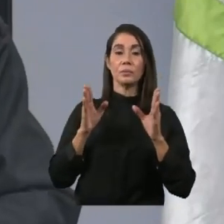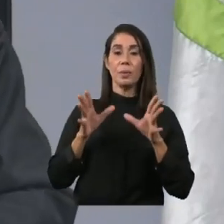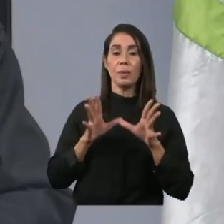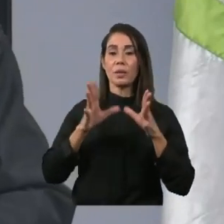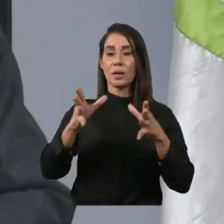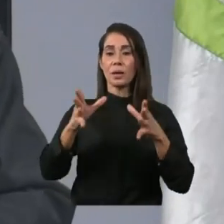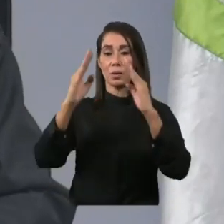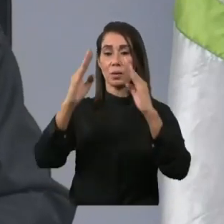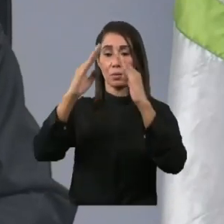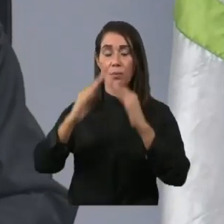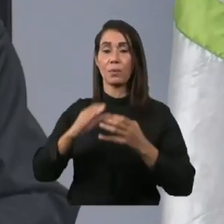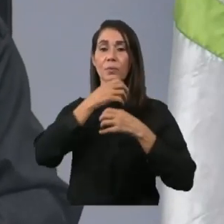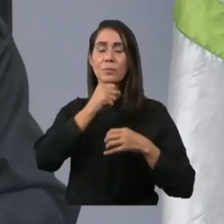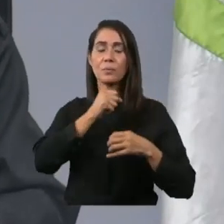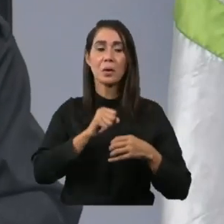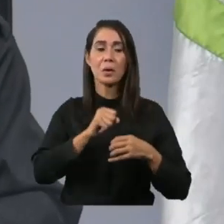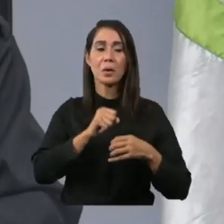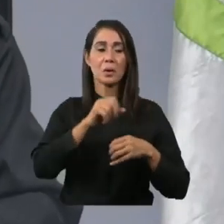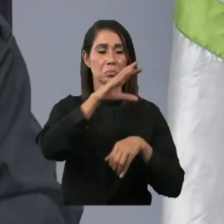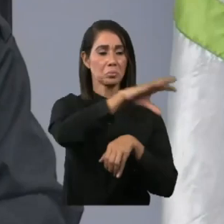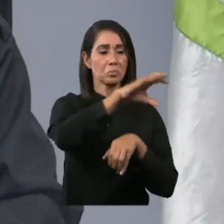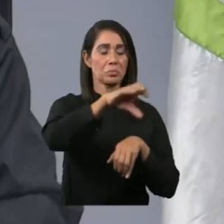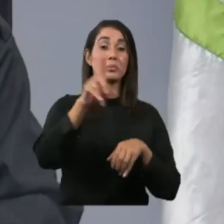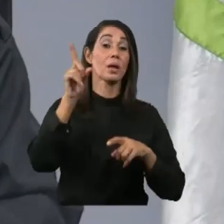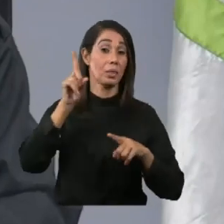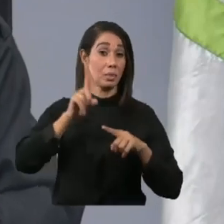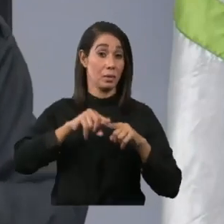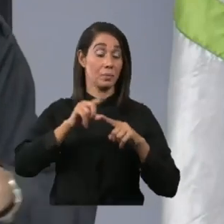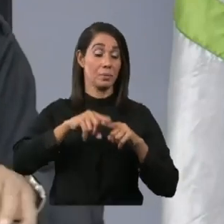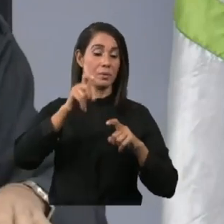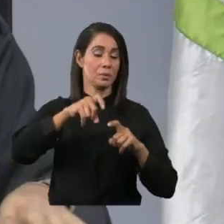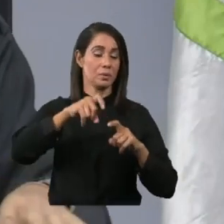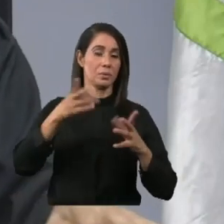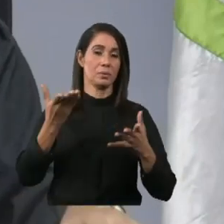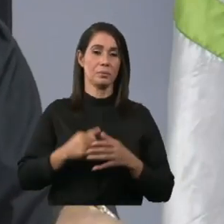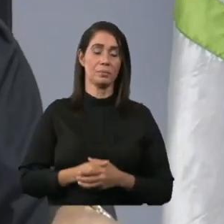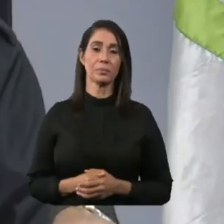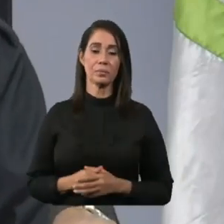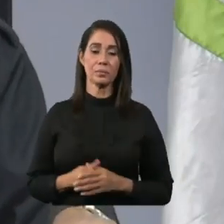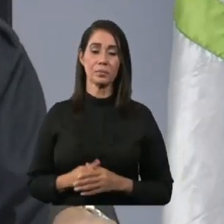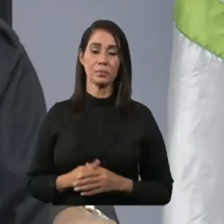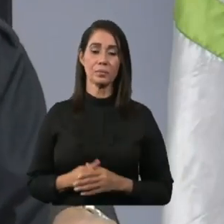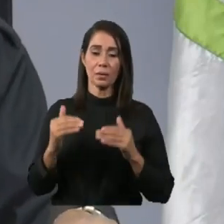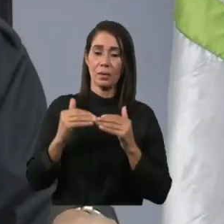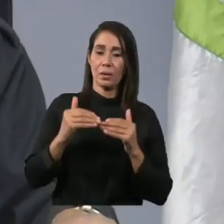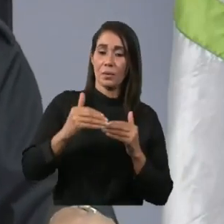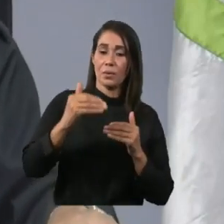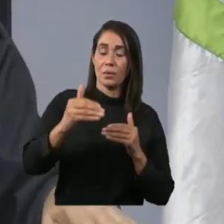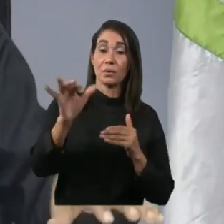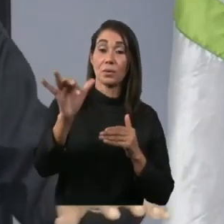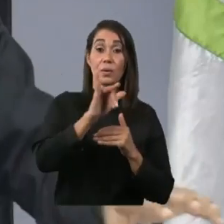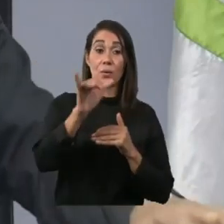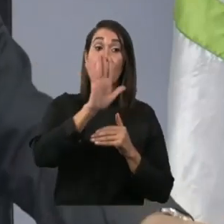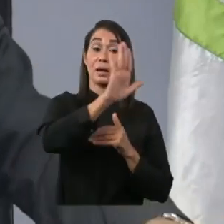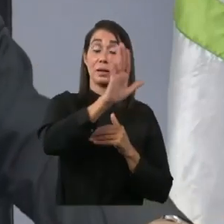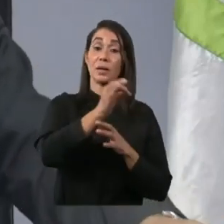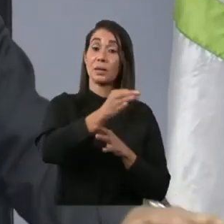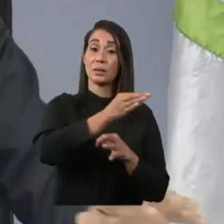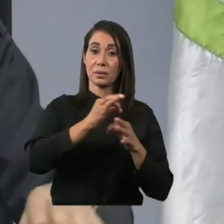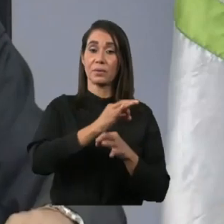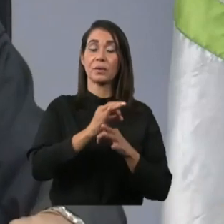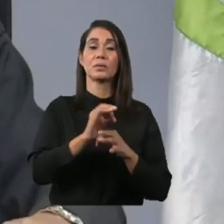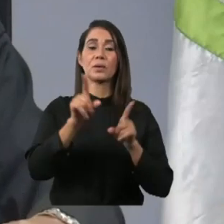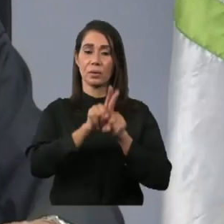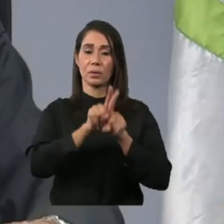envejecientes, etc., según las necesidades. Ese proceso continúa y San Francisco de Macorís ha sido